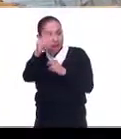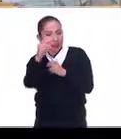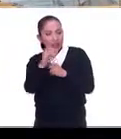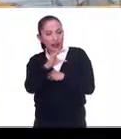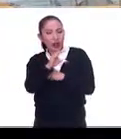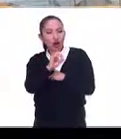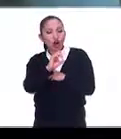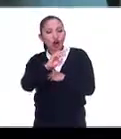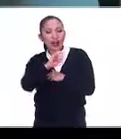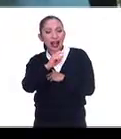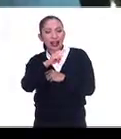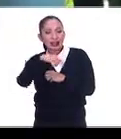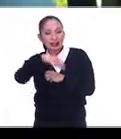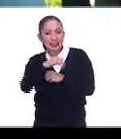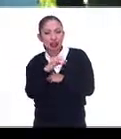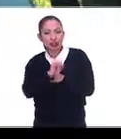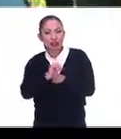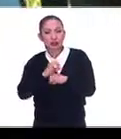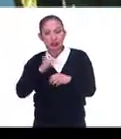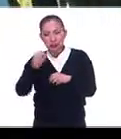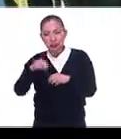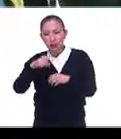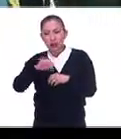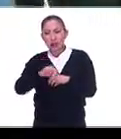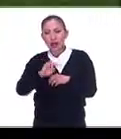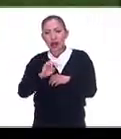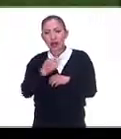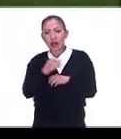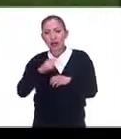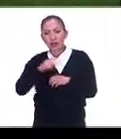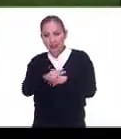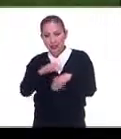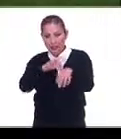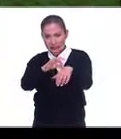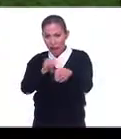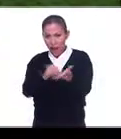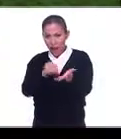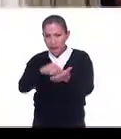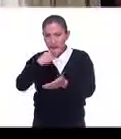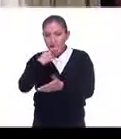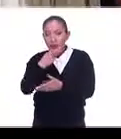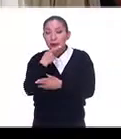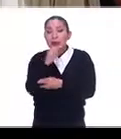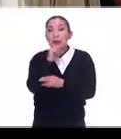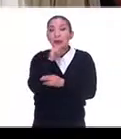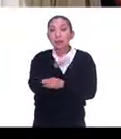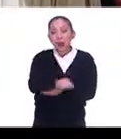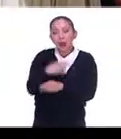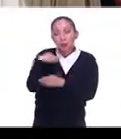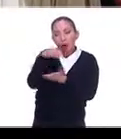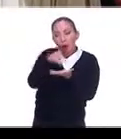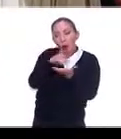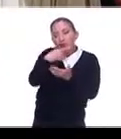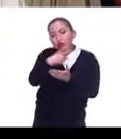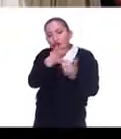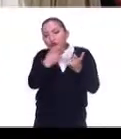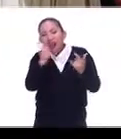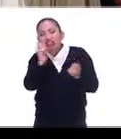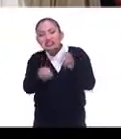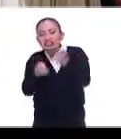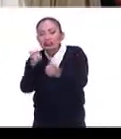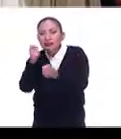orgánicos del náhuatl del sur, un náhuatl vivo, y que también recogieran su historia.